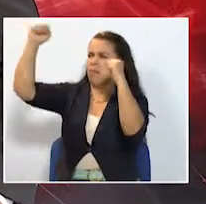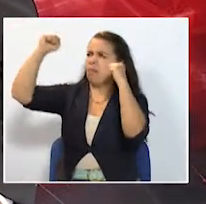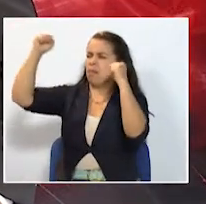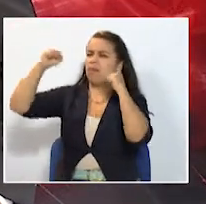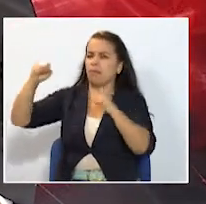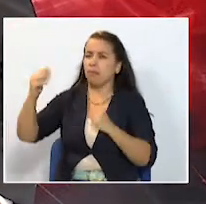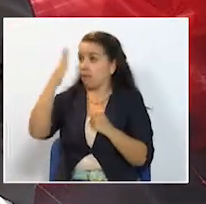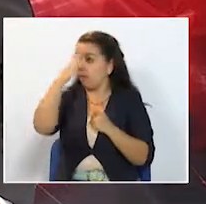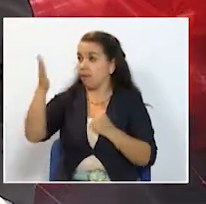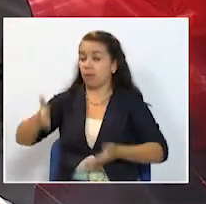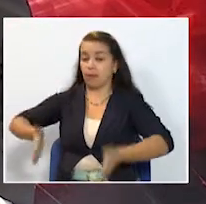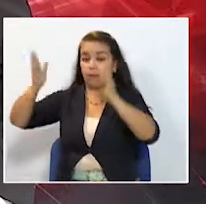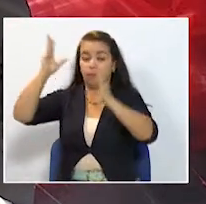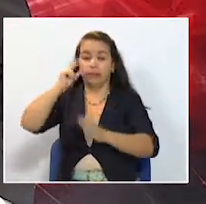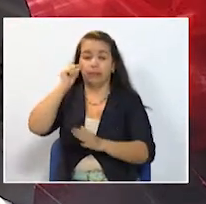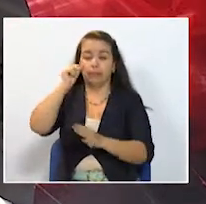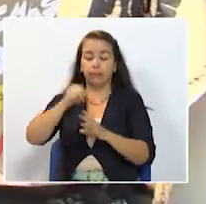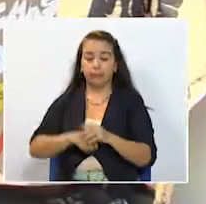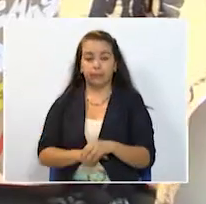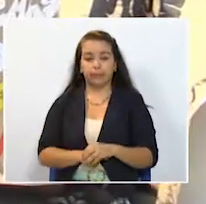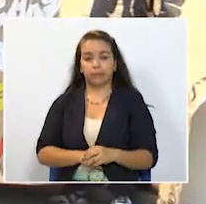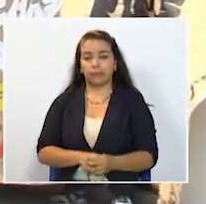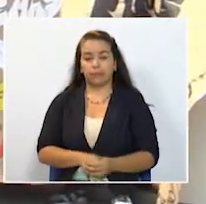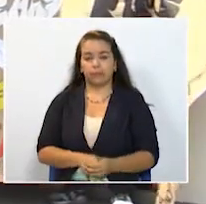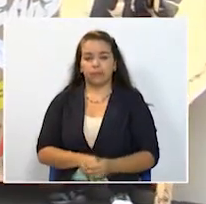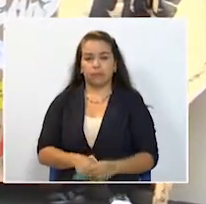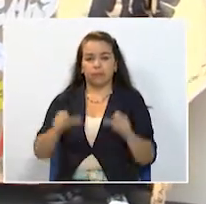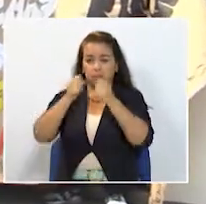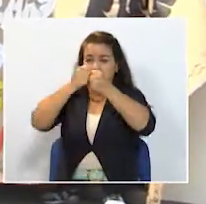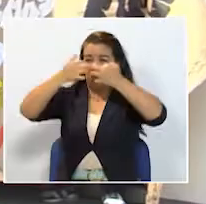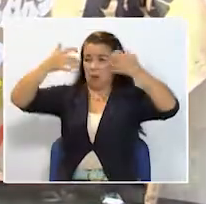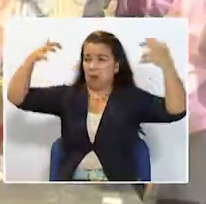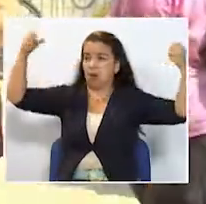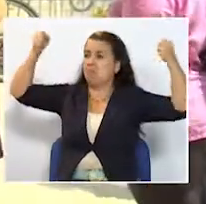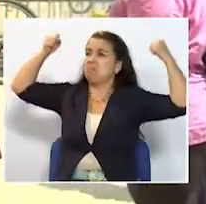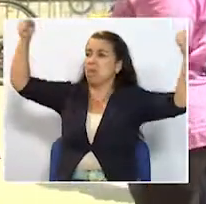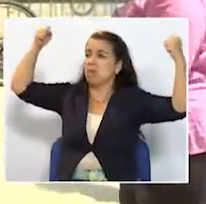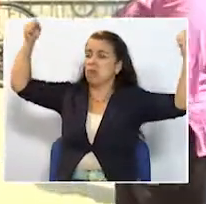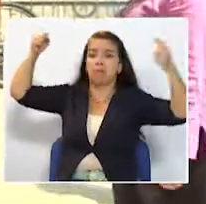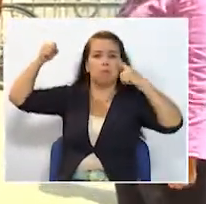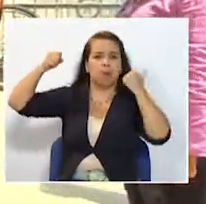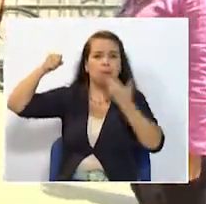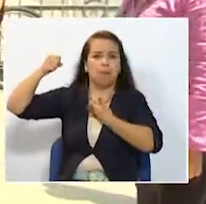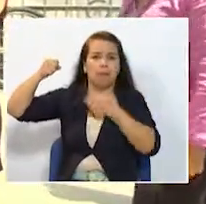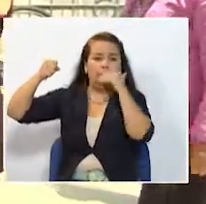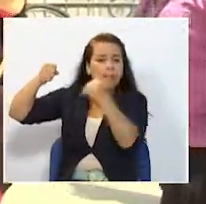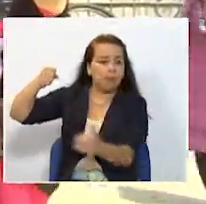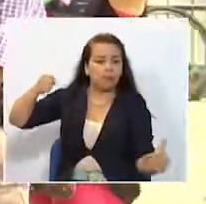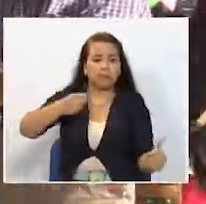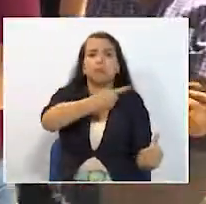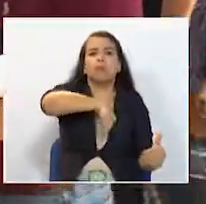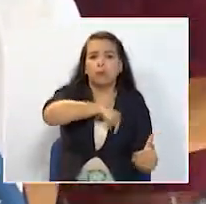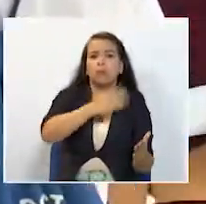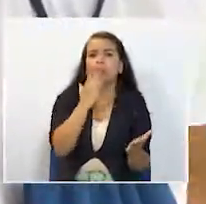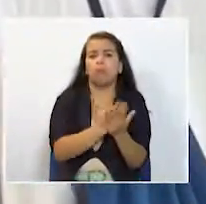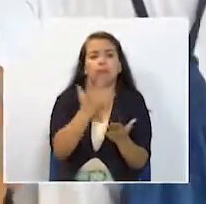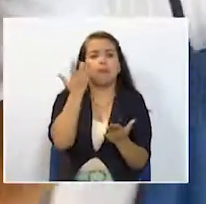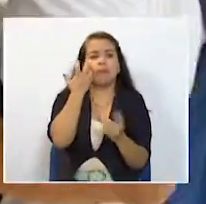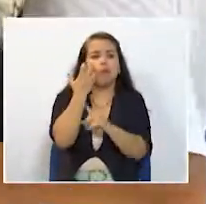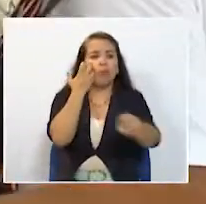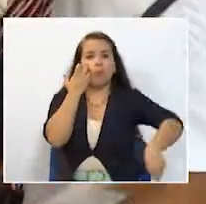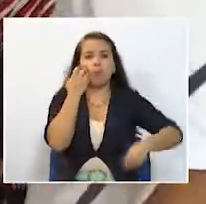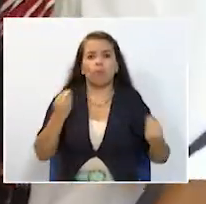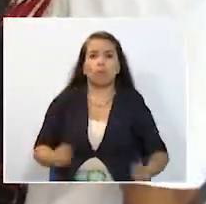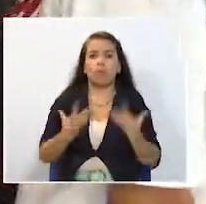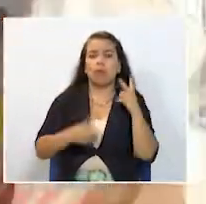EPS en Pereira Con pancartas, decenas de padres de familia padres de menores con graves enfermedades y que hoy su vida está en